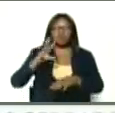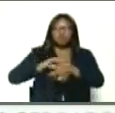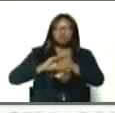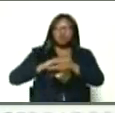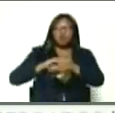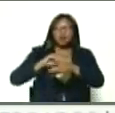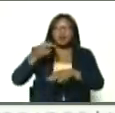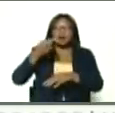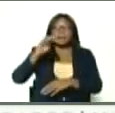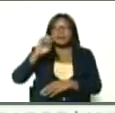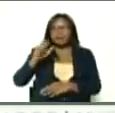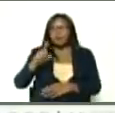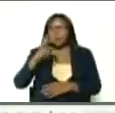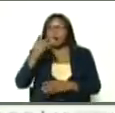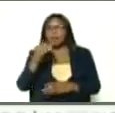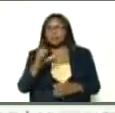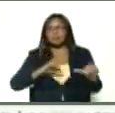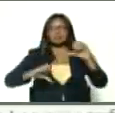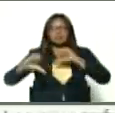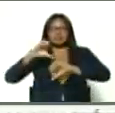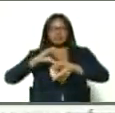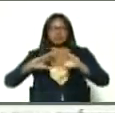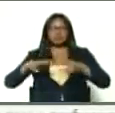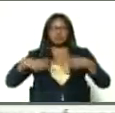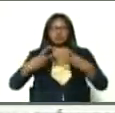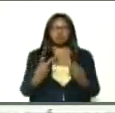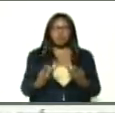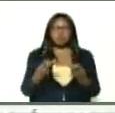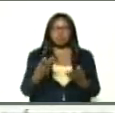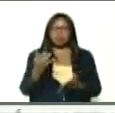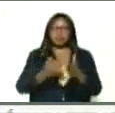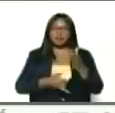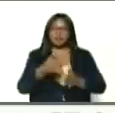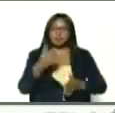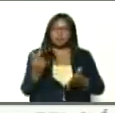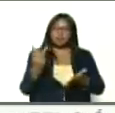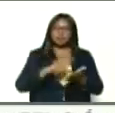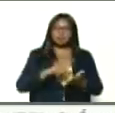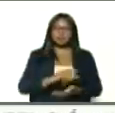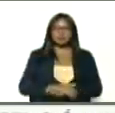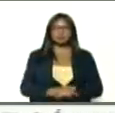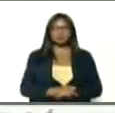Jiménez, ¿sabes cuántos científicos e innovadores se han inscrito, para participar?